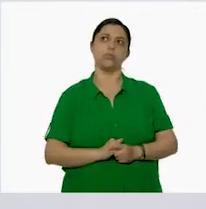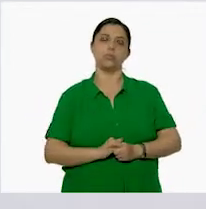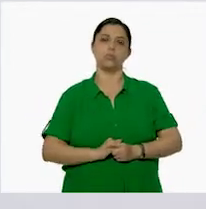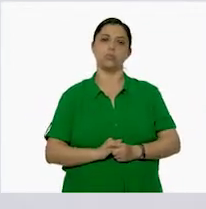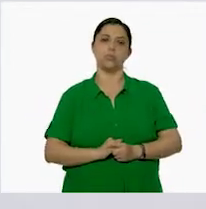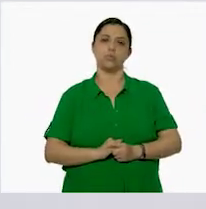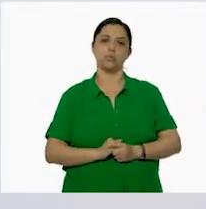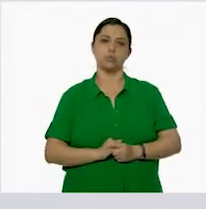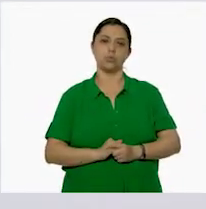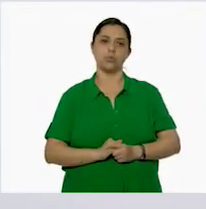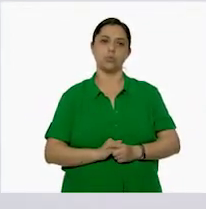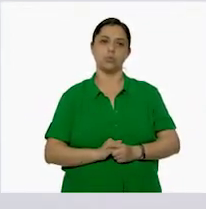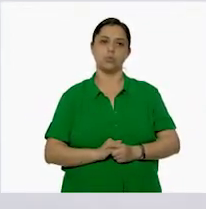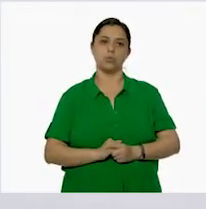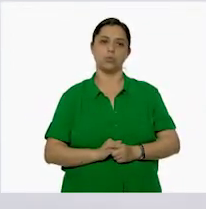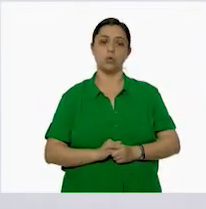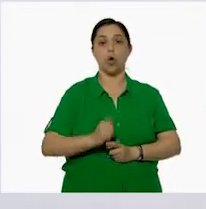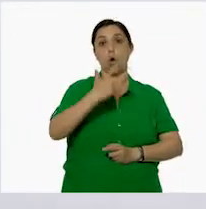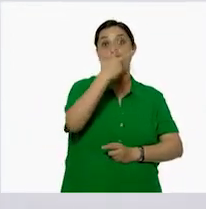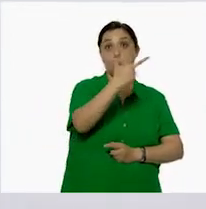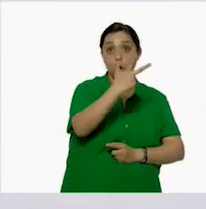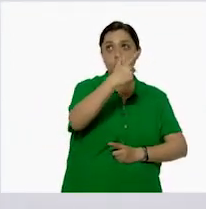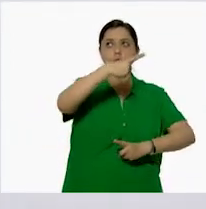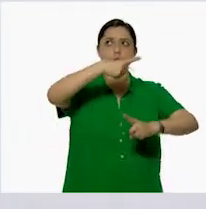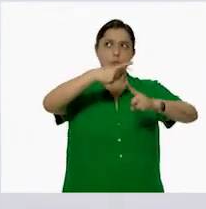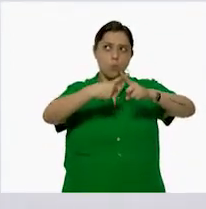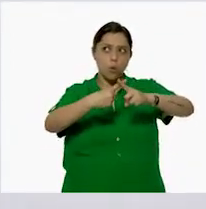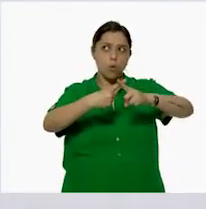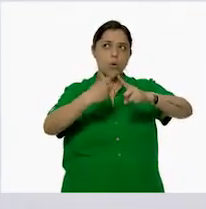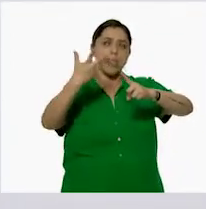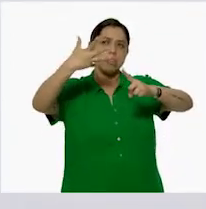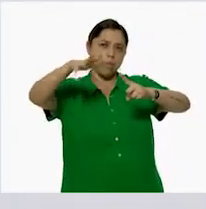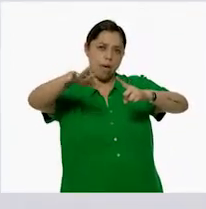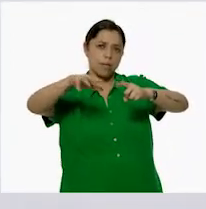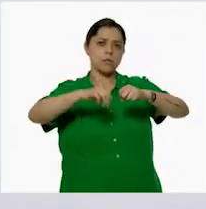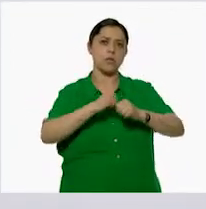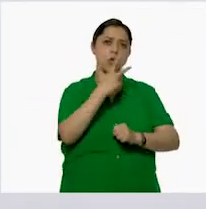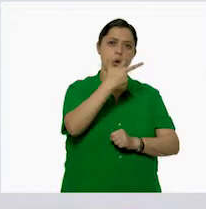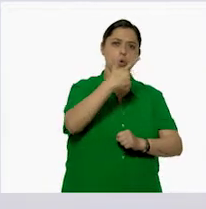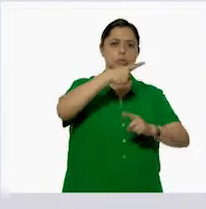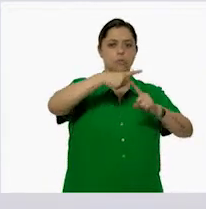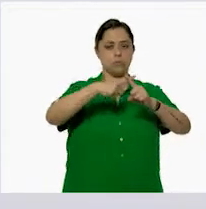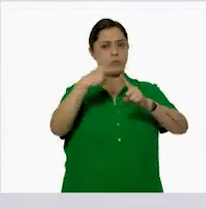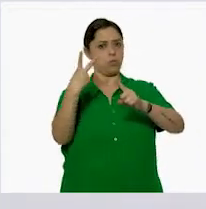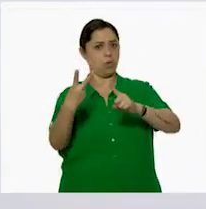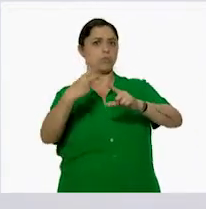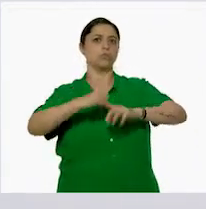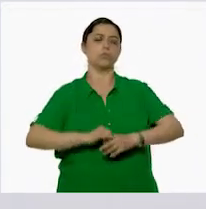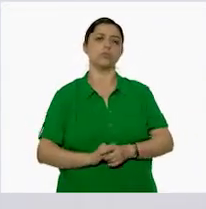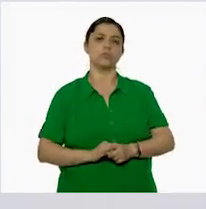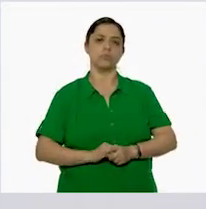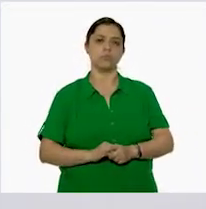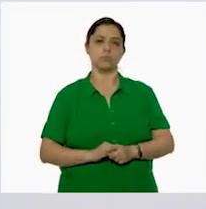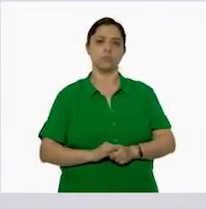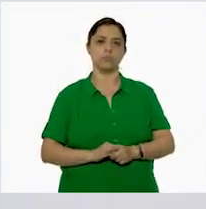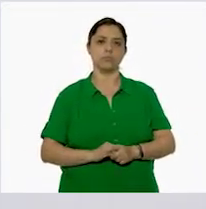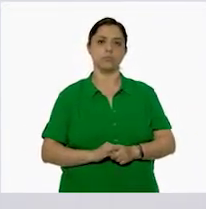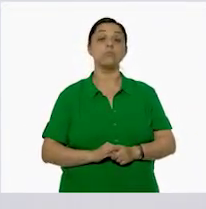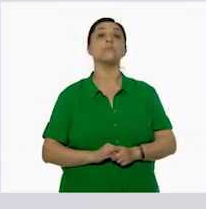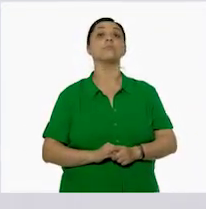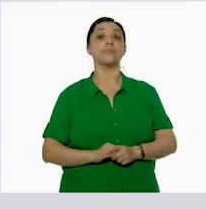8 por 10 y 8 por 2. ¡Oh!